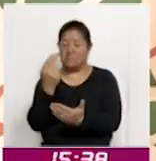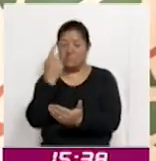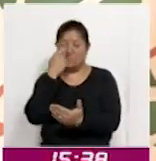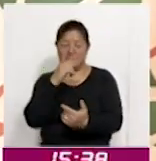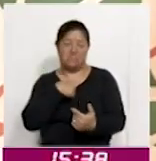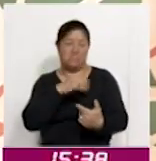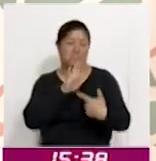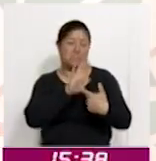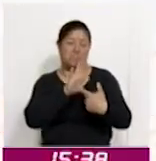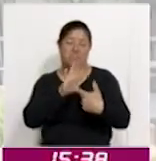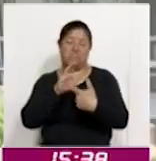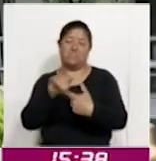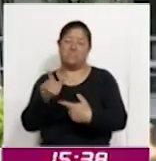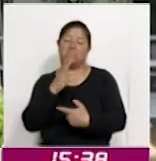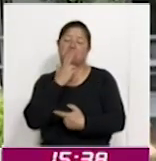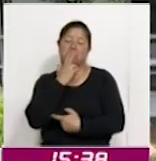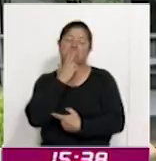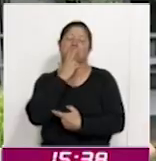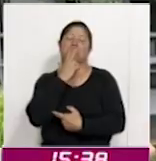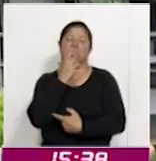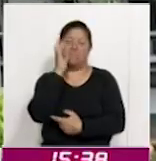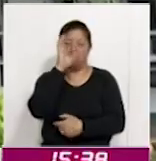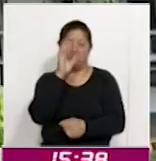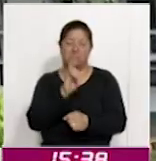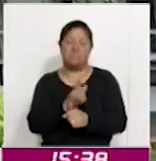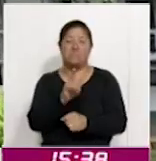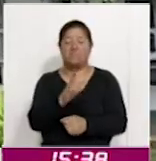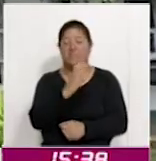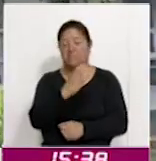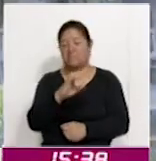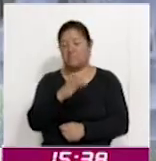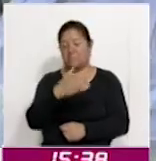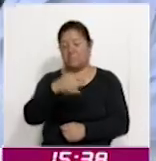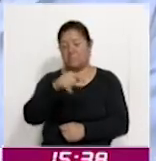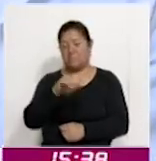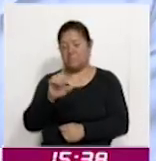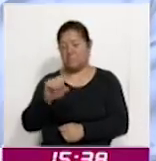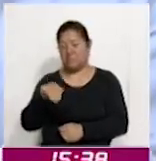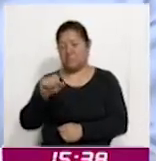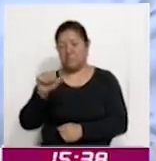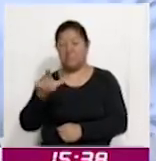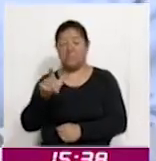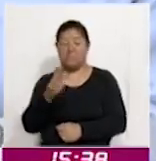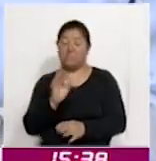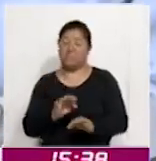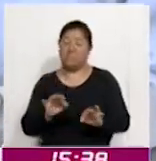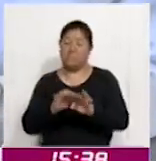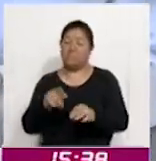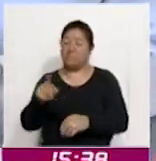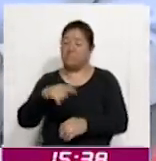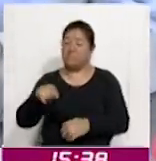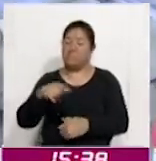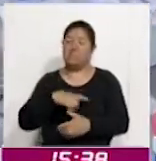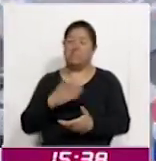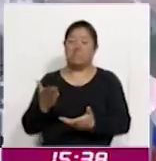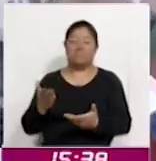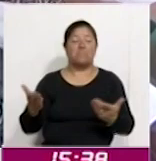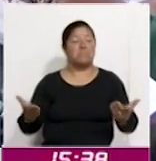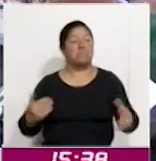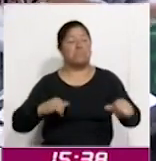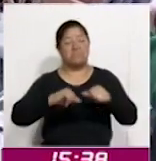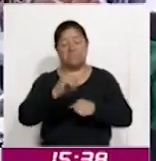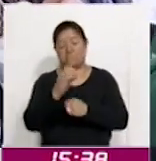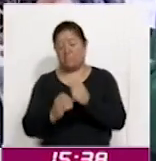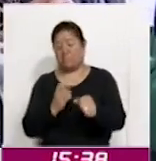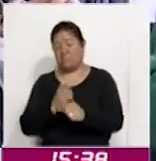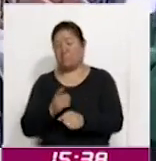riqueza cultural. Para el CECITENSAT, este intercambio representa un paso importante en su misión de ofrecer una educación integral a sus estudiantes. La institución espera que